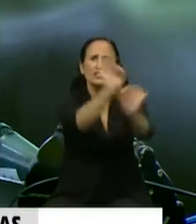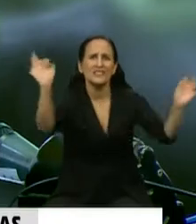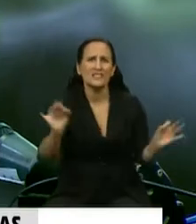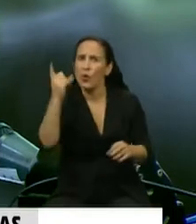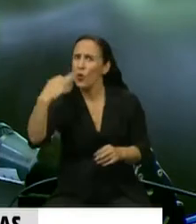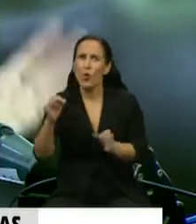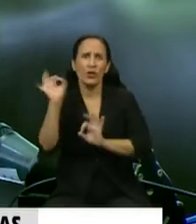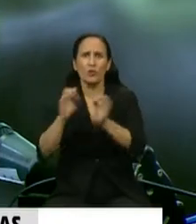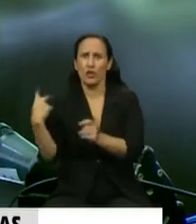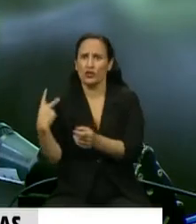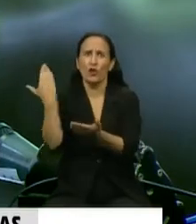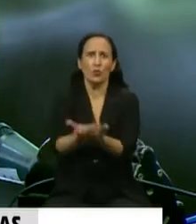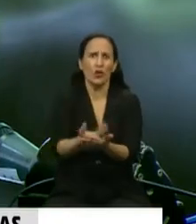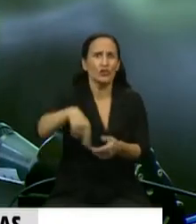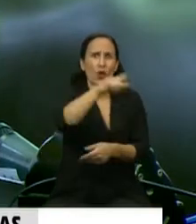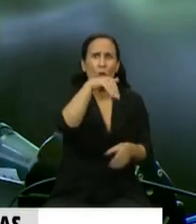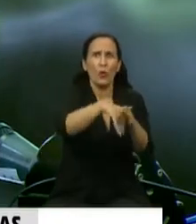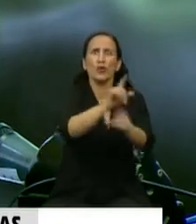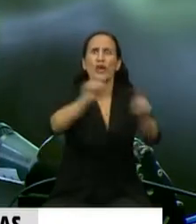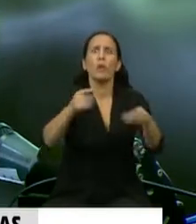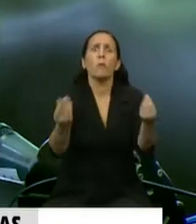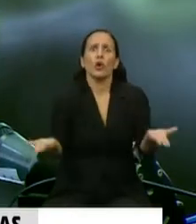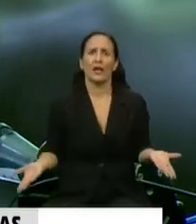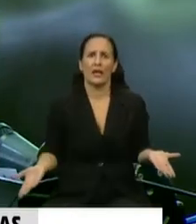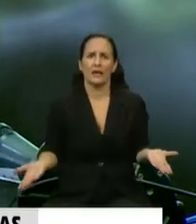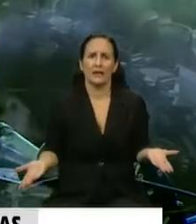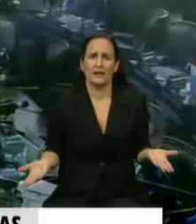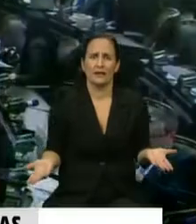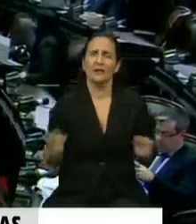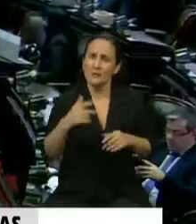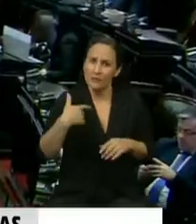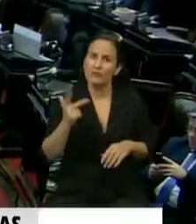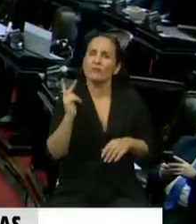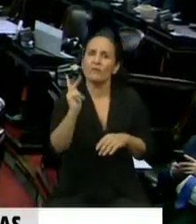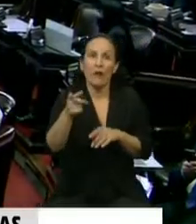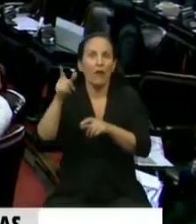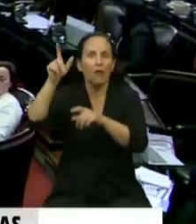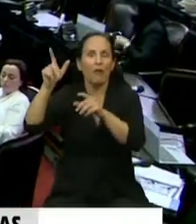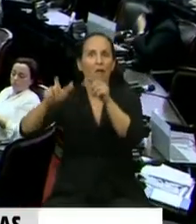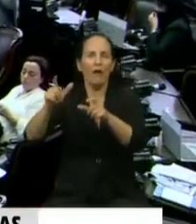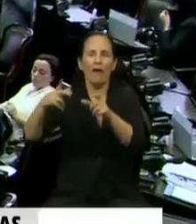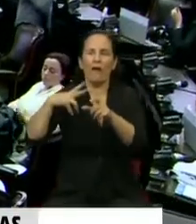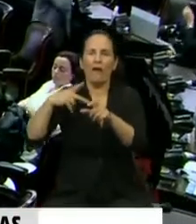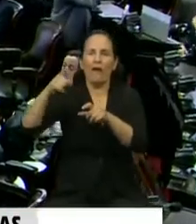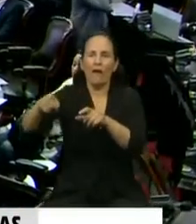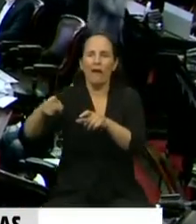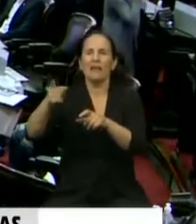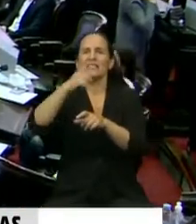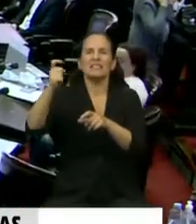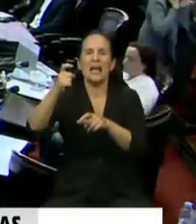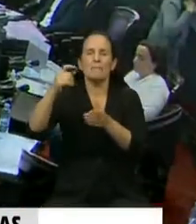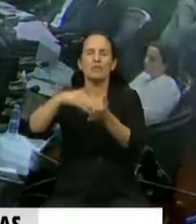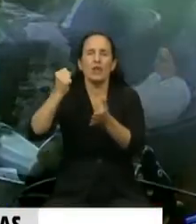proyecto que es el nuestro. Entonces, ¿por qué no se vota? Planteamos grabar a las fortunas personales mayores de 100 millones de pesos,